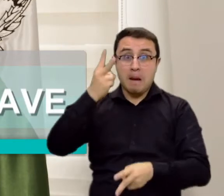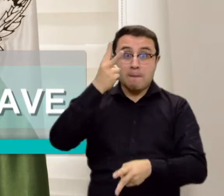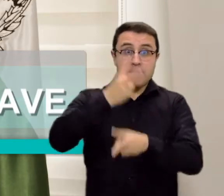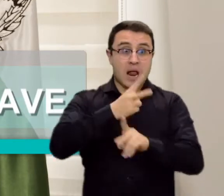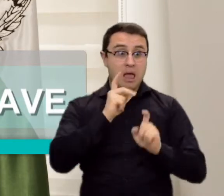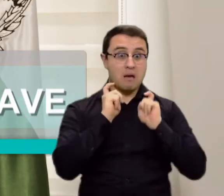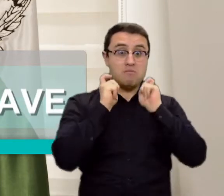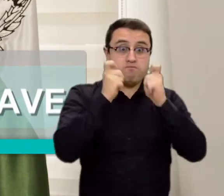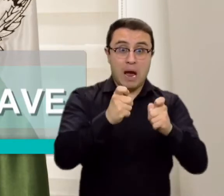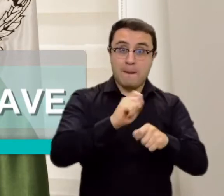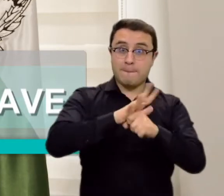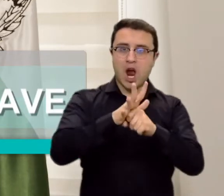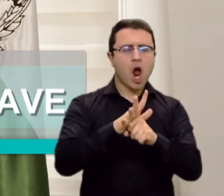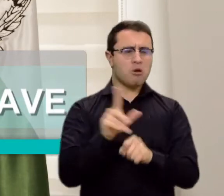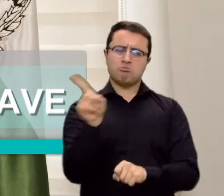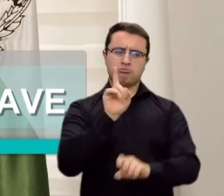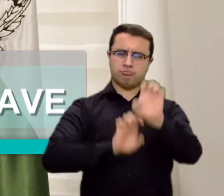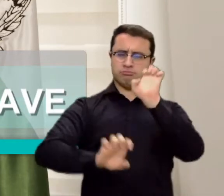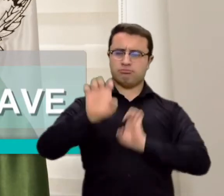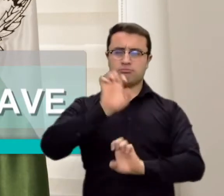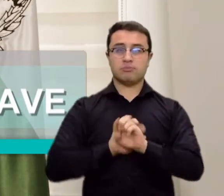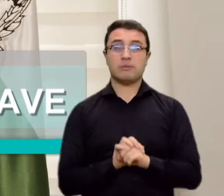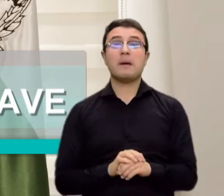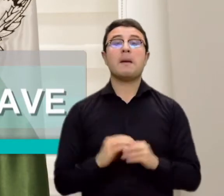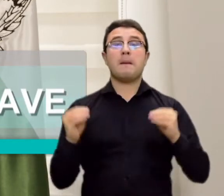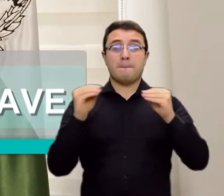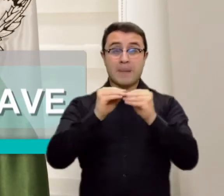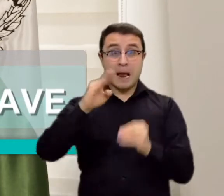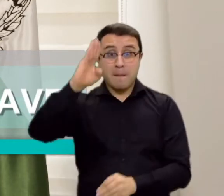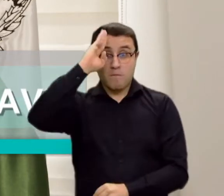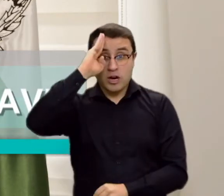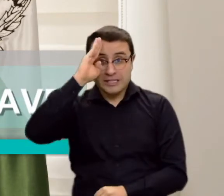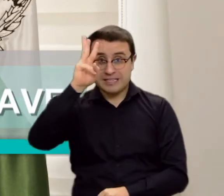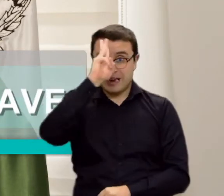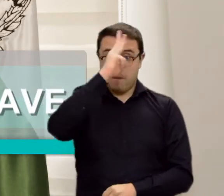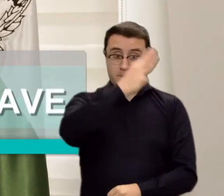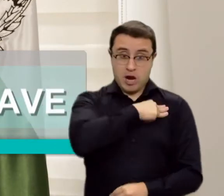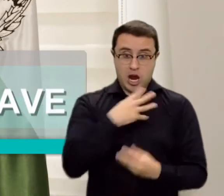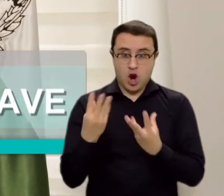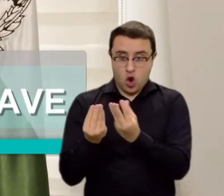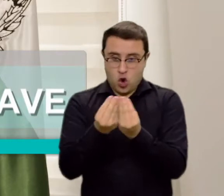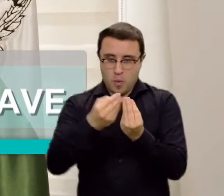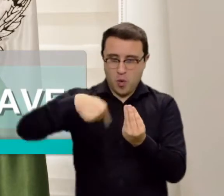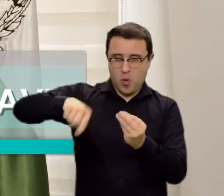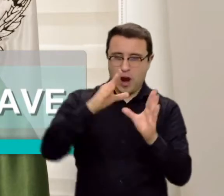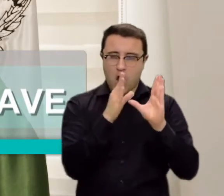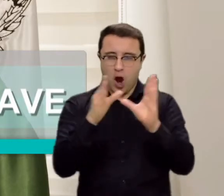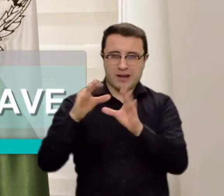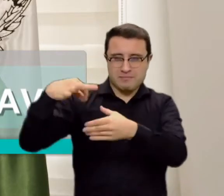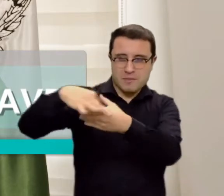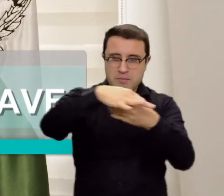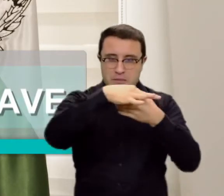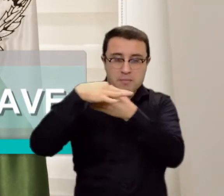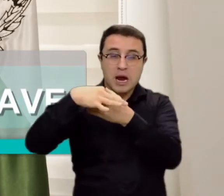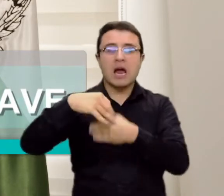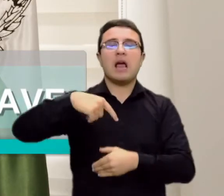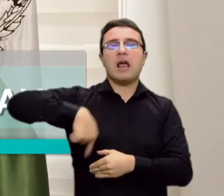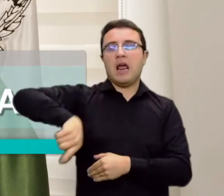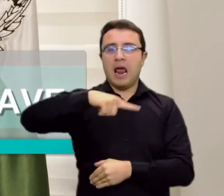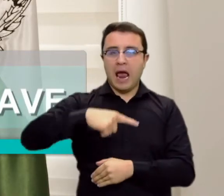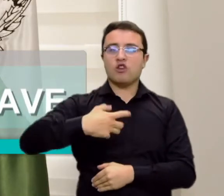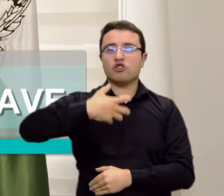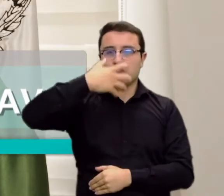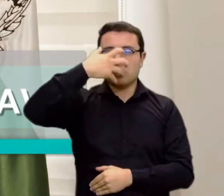personas no habrá riesgo de contagio. Igualmente, la fuerza pública y los miembros de la organización electoral que se trasladen a estos municipios